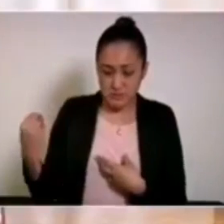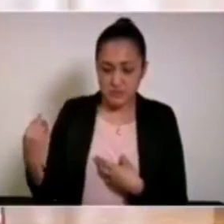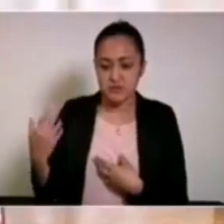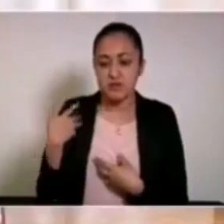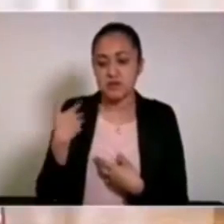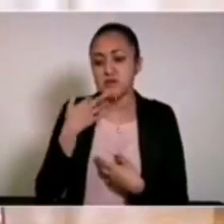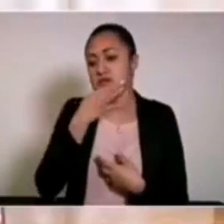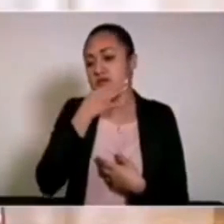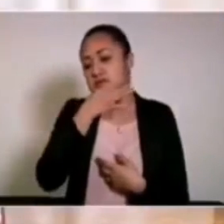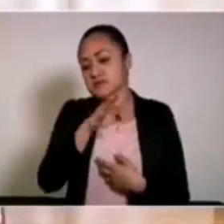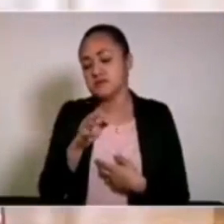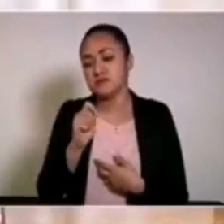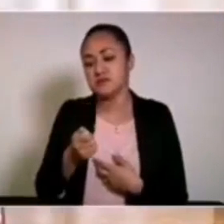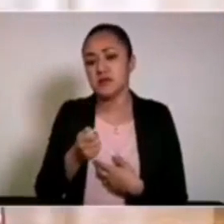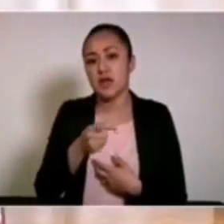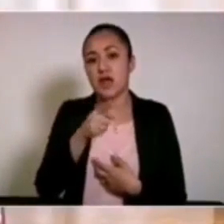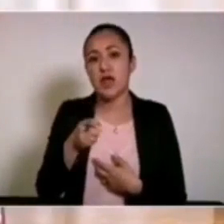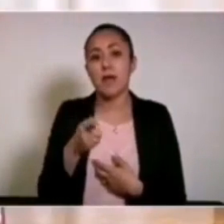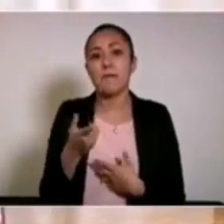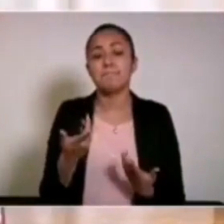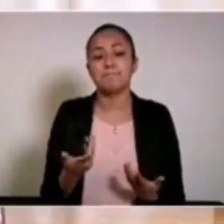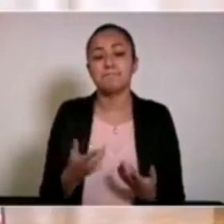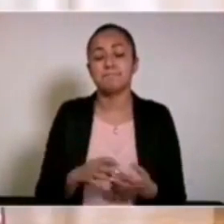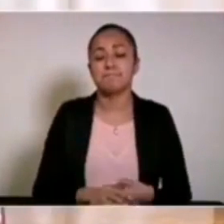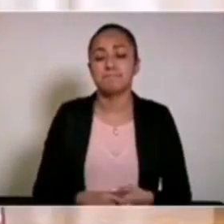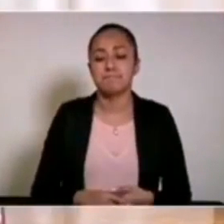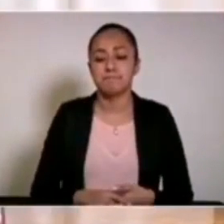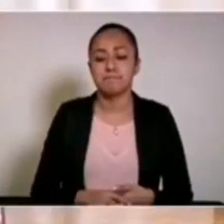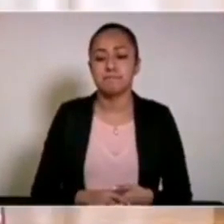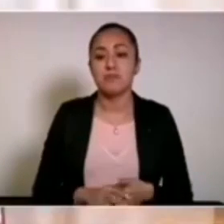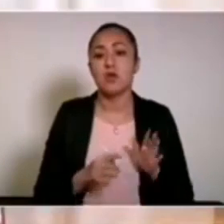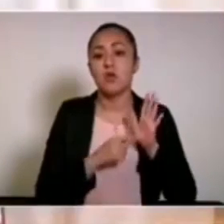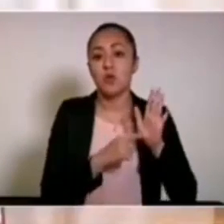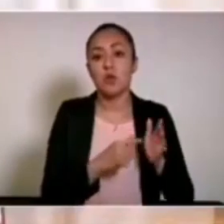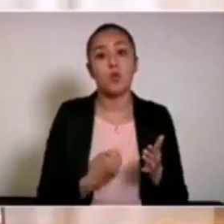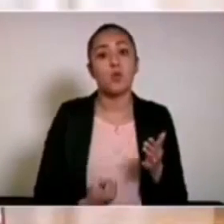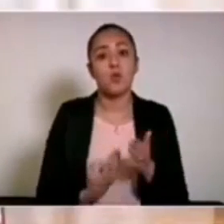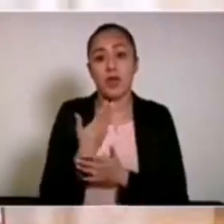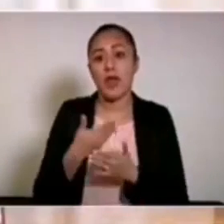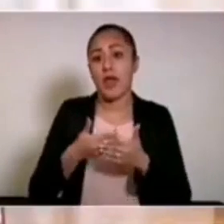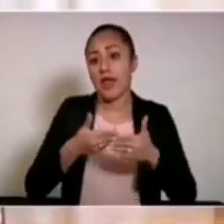aquella medida o un decreto nuevo de restricción.